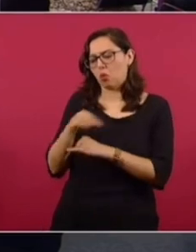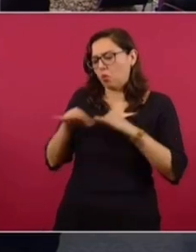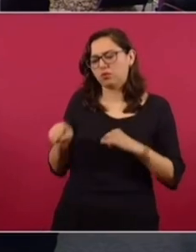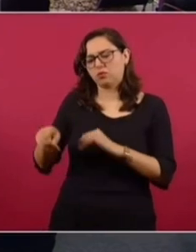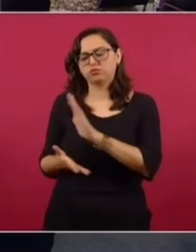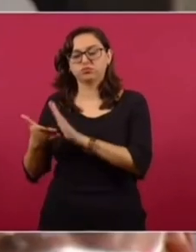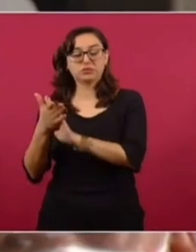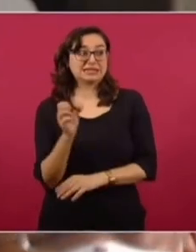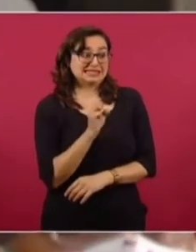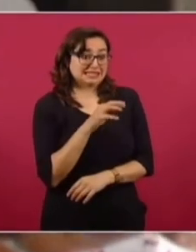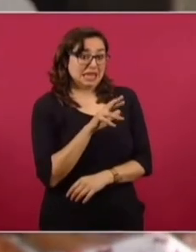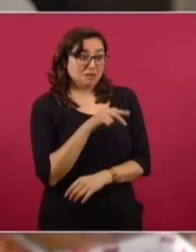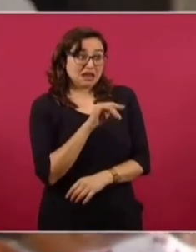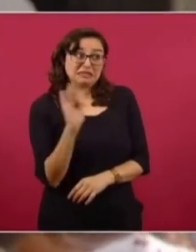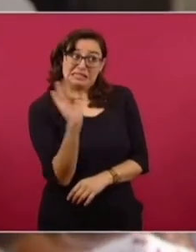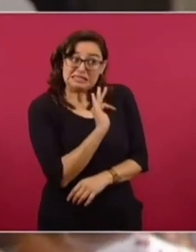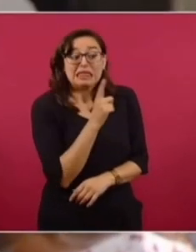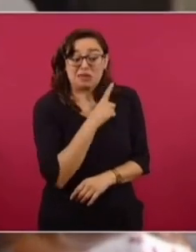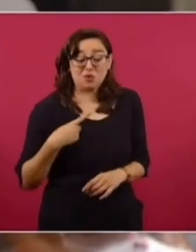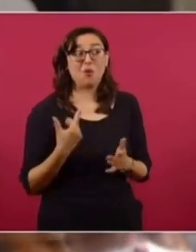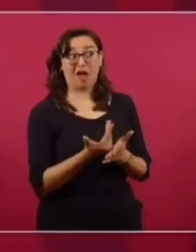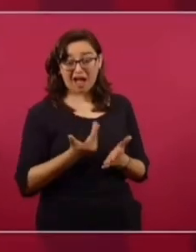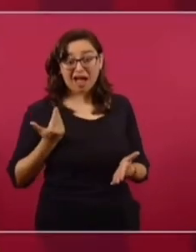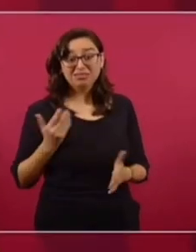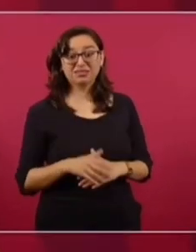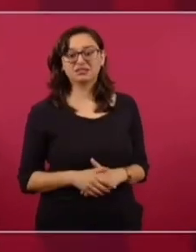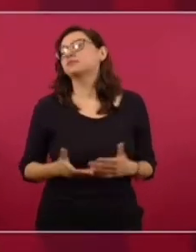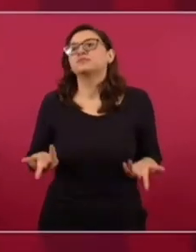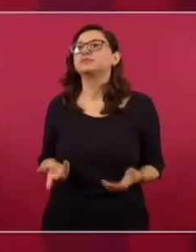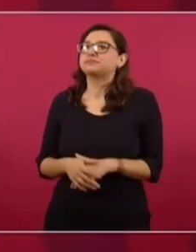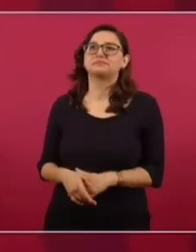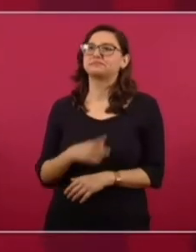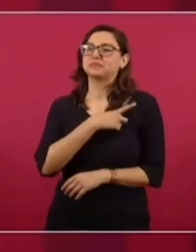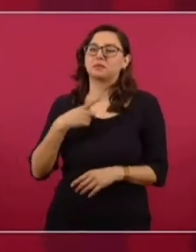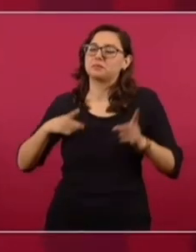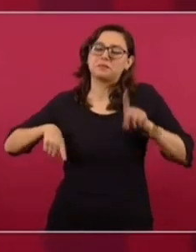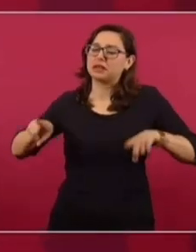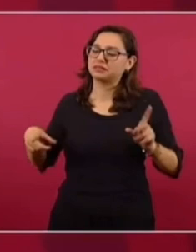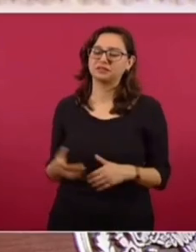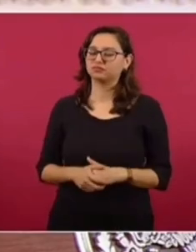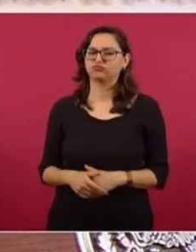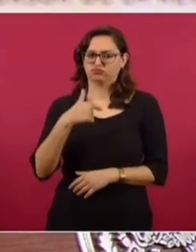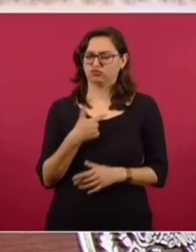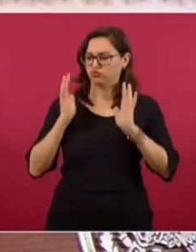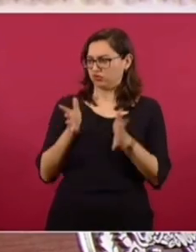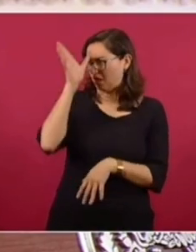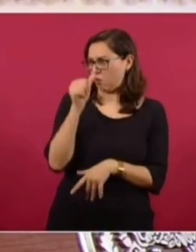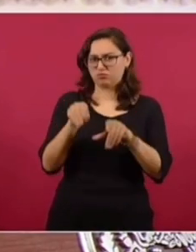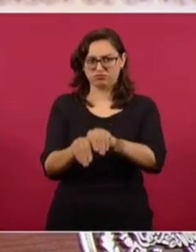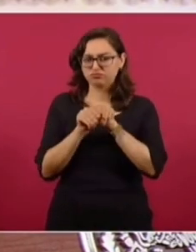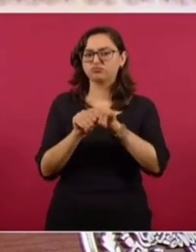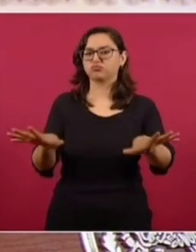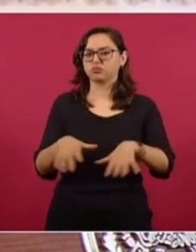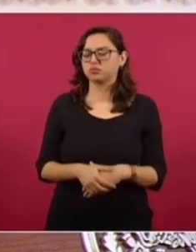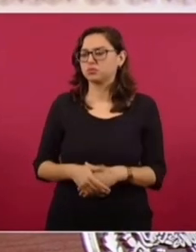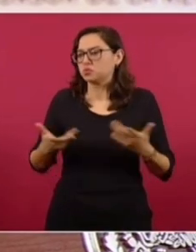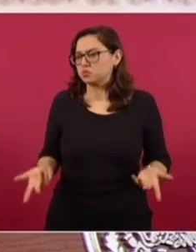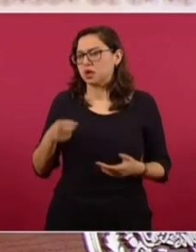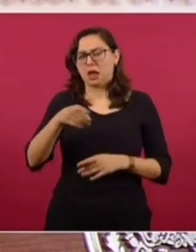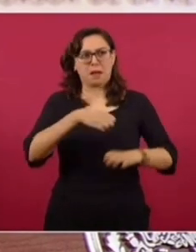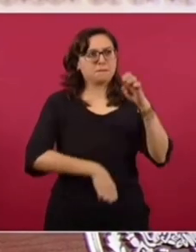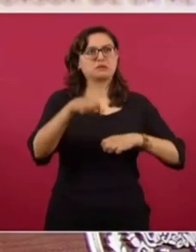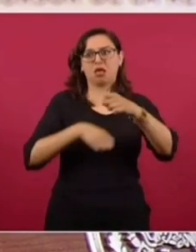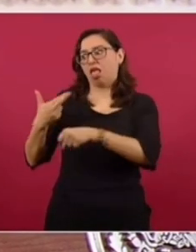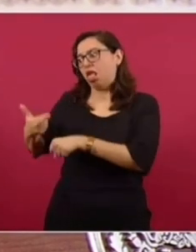precisamente este proceso debió ser antes de iniciar la obra? Es que hay interpretaciones distintas. Yo emití un acuerdo para que se le diera tiempo a las